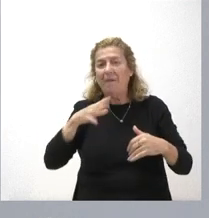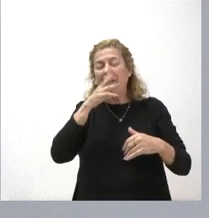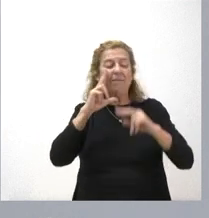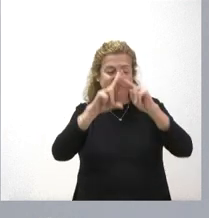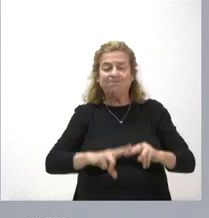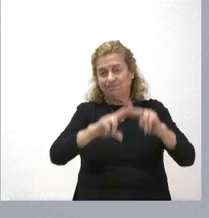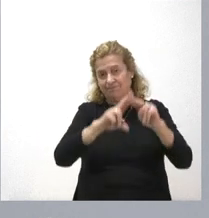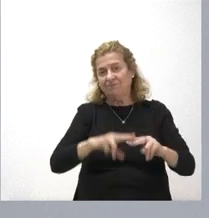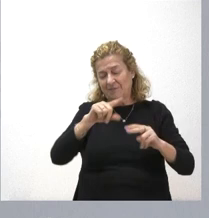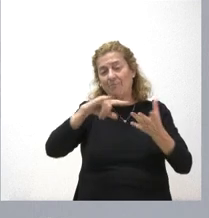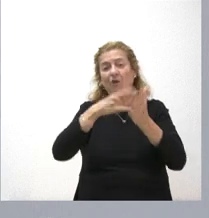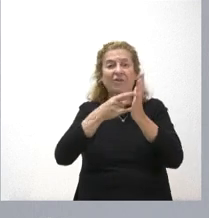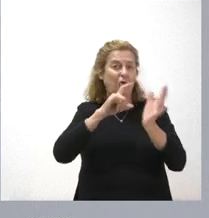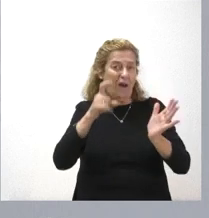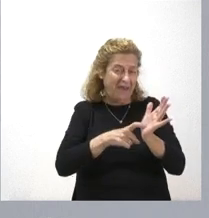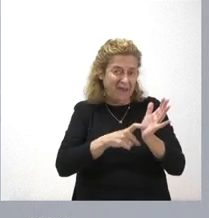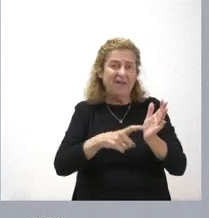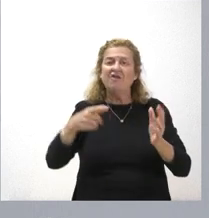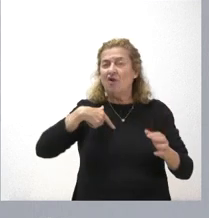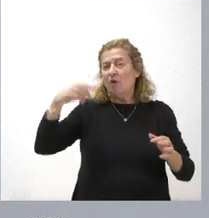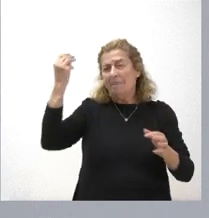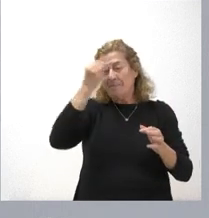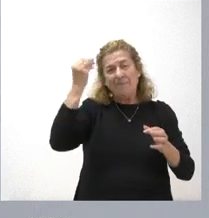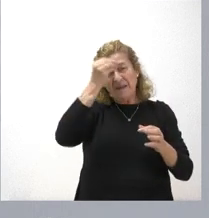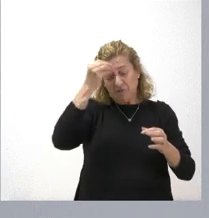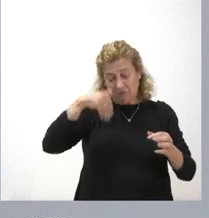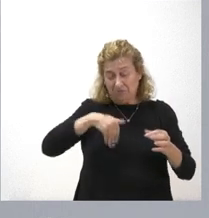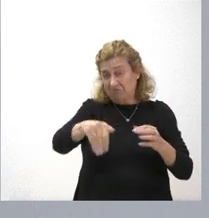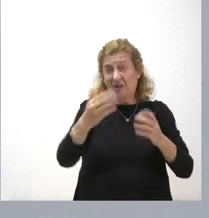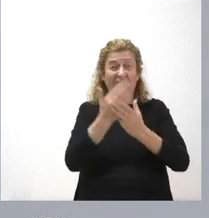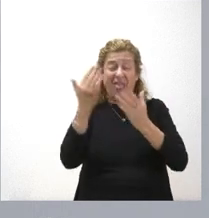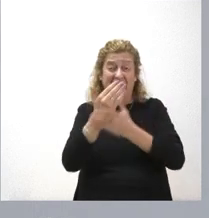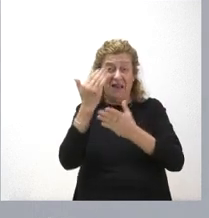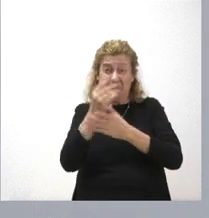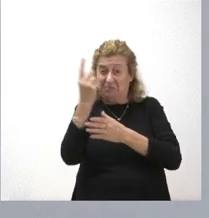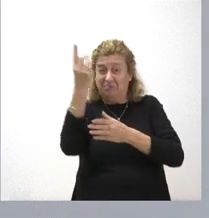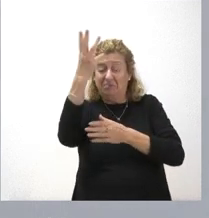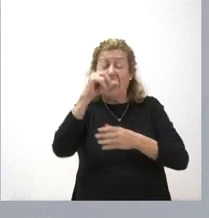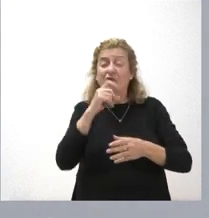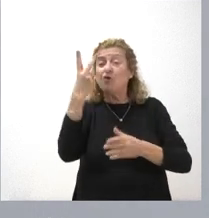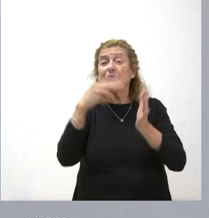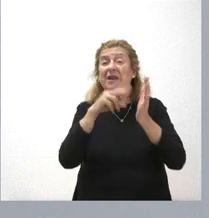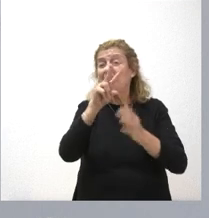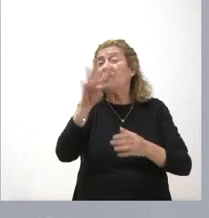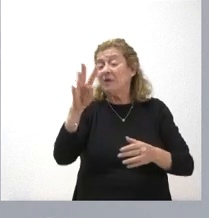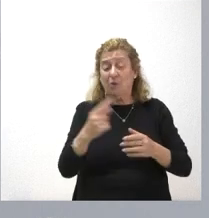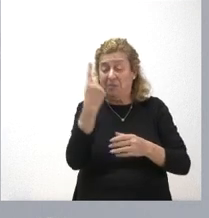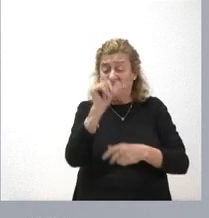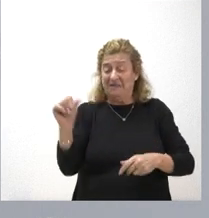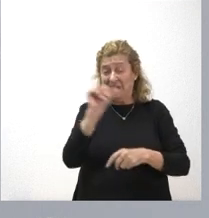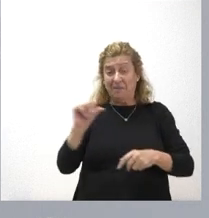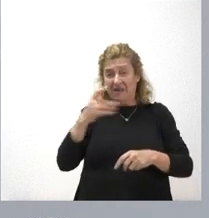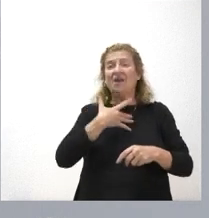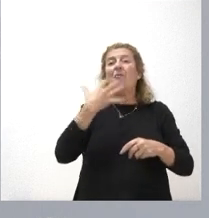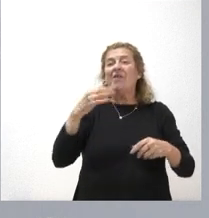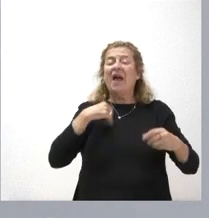de ley yo supongo que en los primeros días del año 24 en las primeras semanas podamos disponer